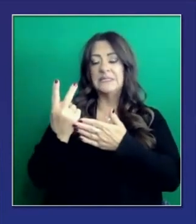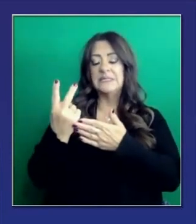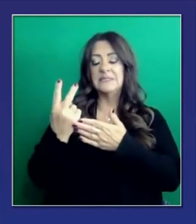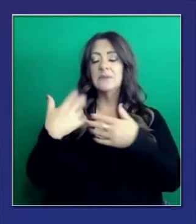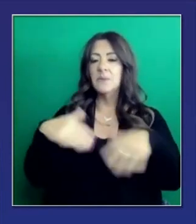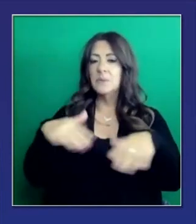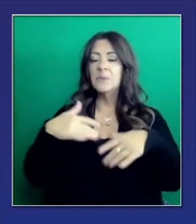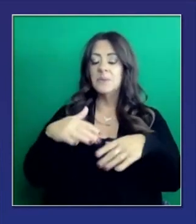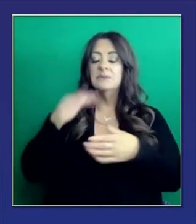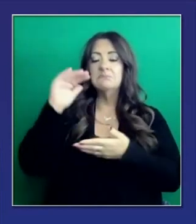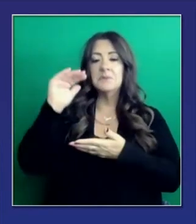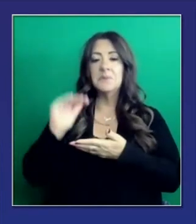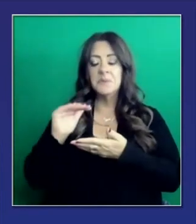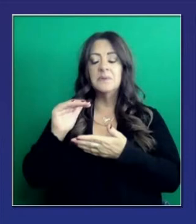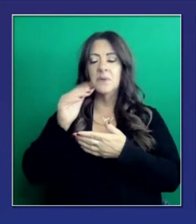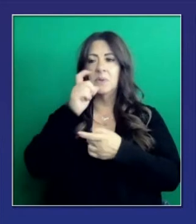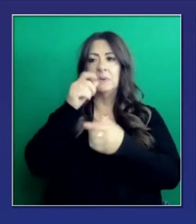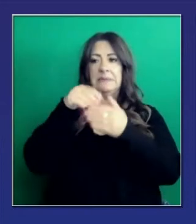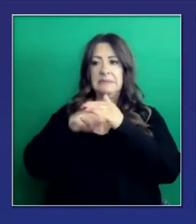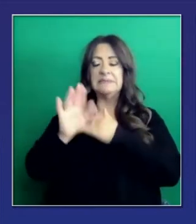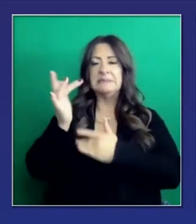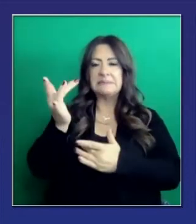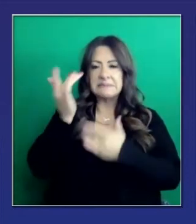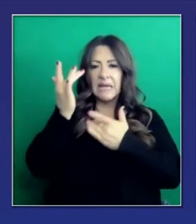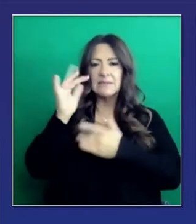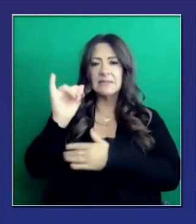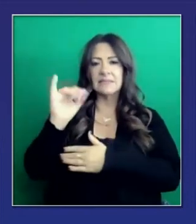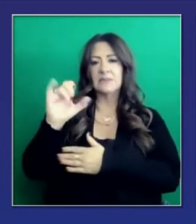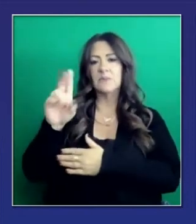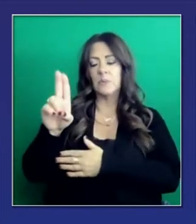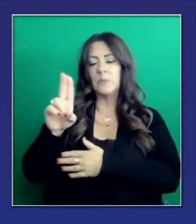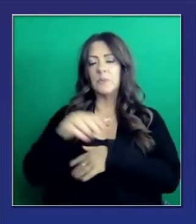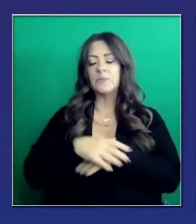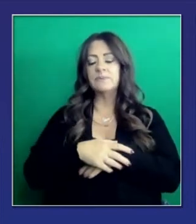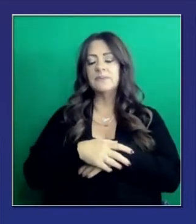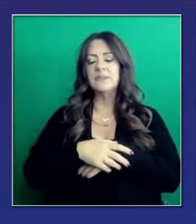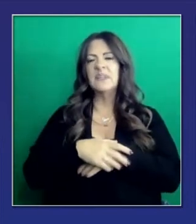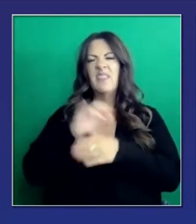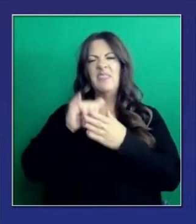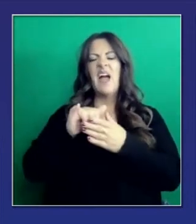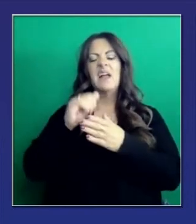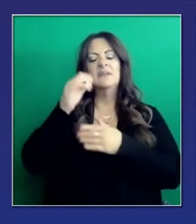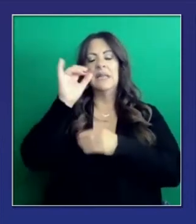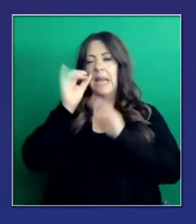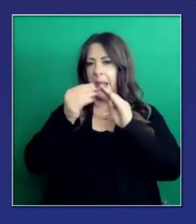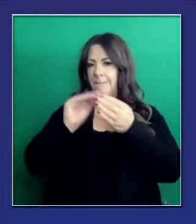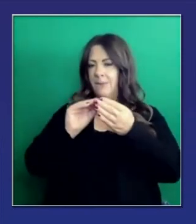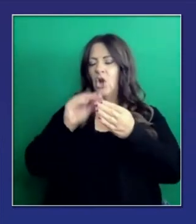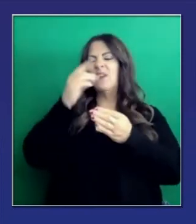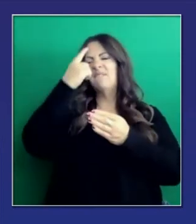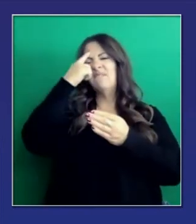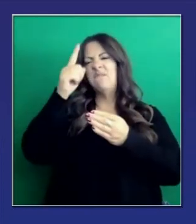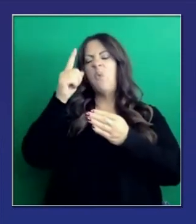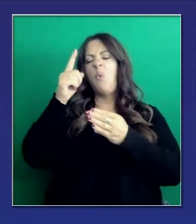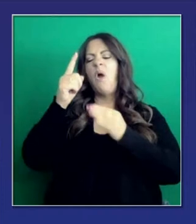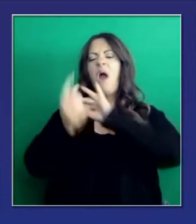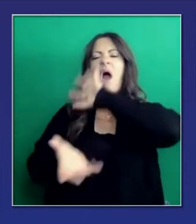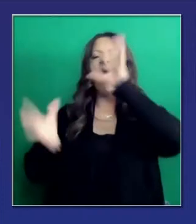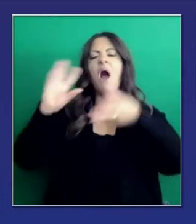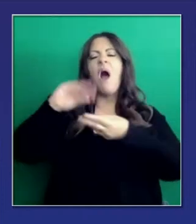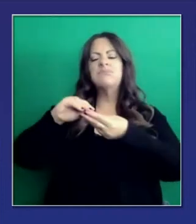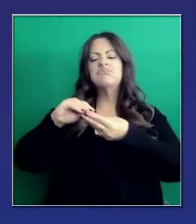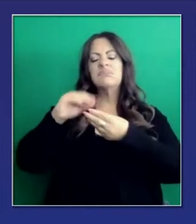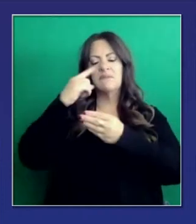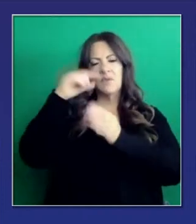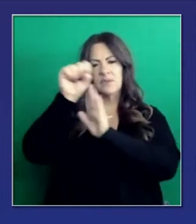admisiones a centros de cuidado intensivo. Una vez más, esto es a nivel del estado. Obviamente, estos son datos del estado, cada región es un poco